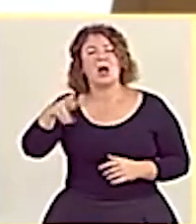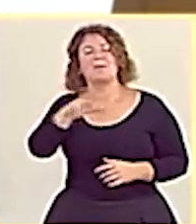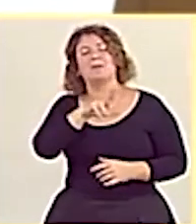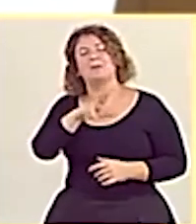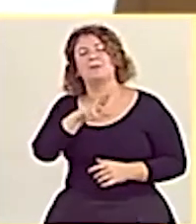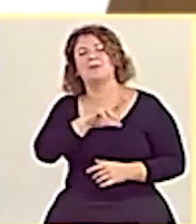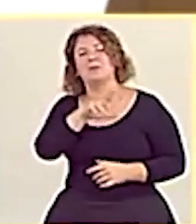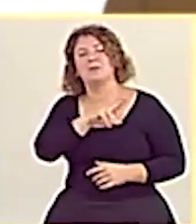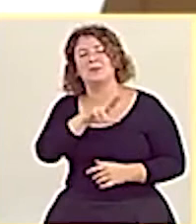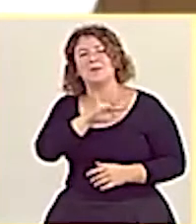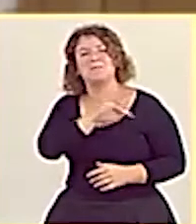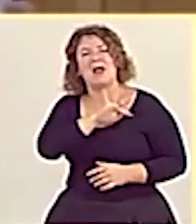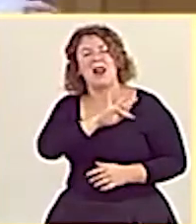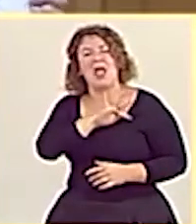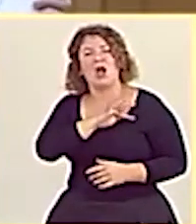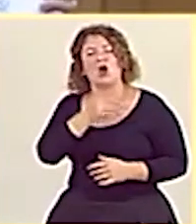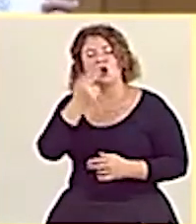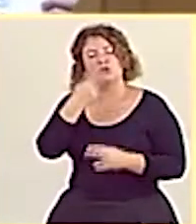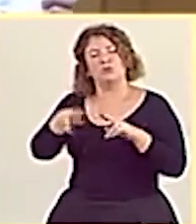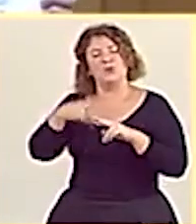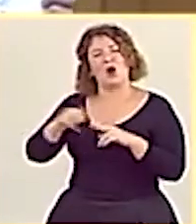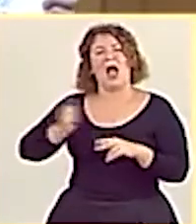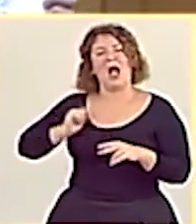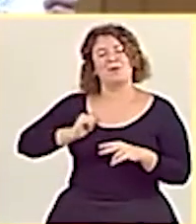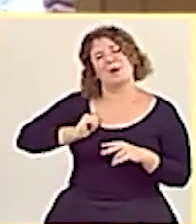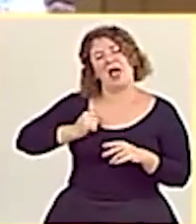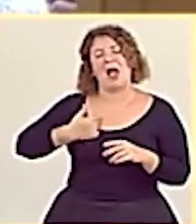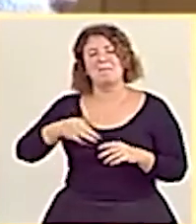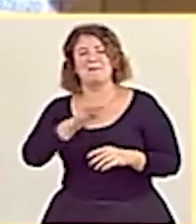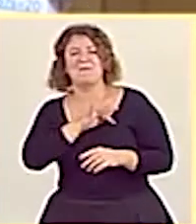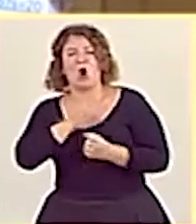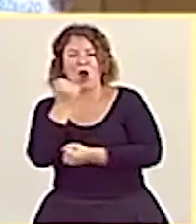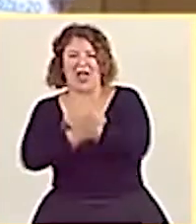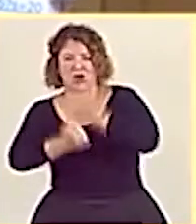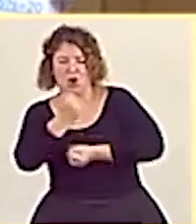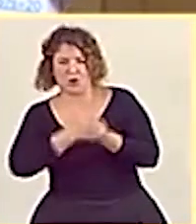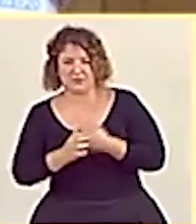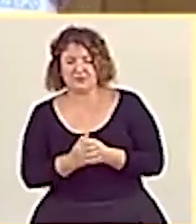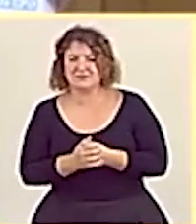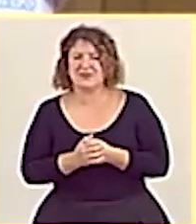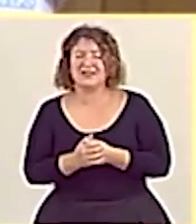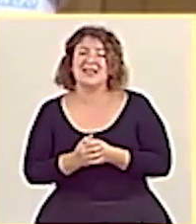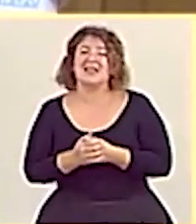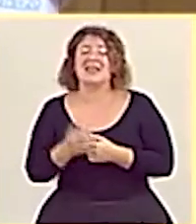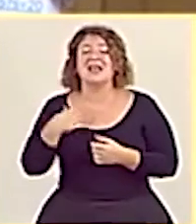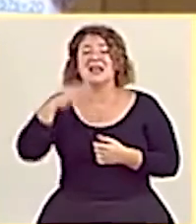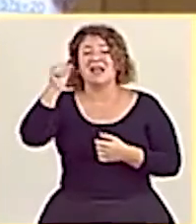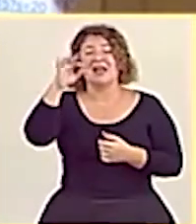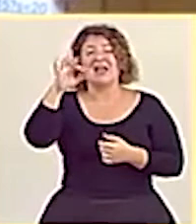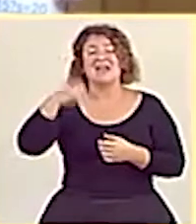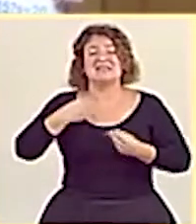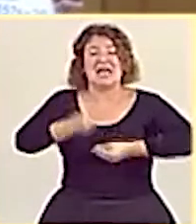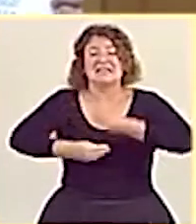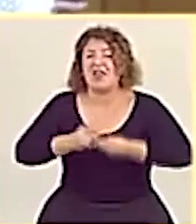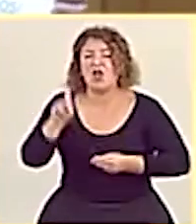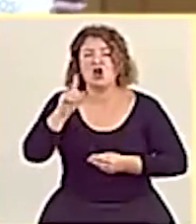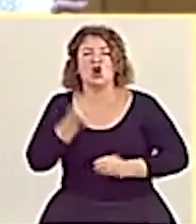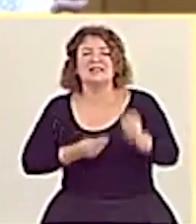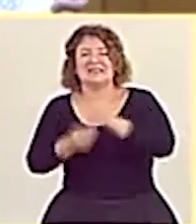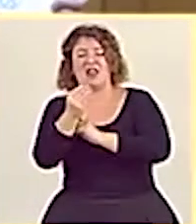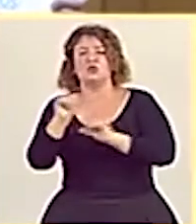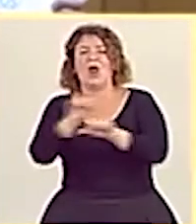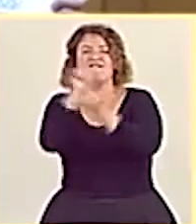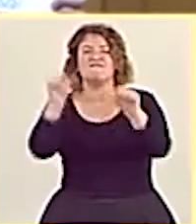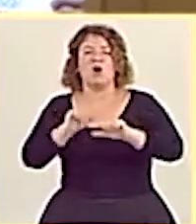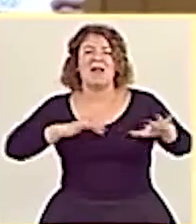políticos para tener privilegios económicos. O este otro, que me gusta más. Casta se hace, no se nace, es una forma de actuar. Señora